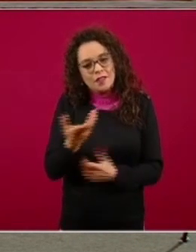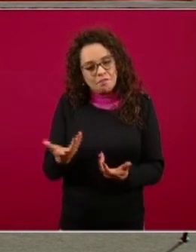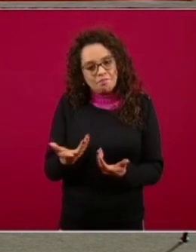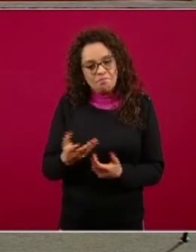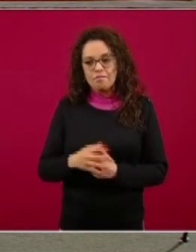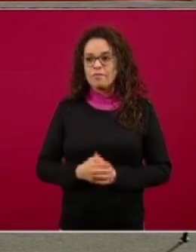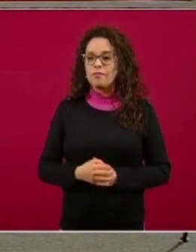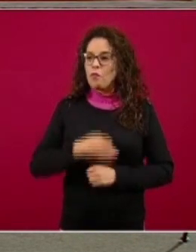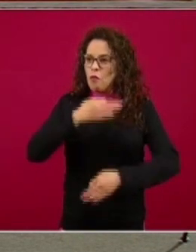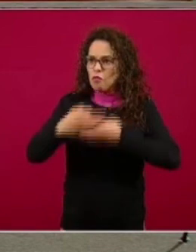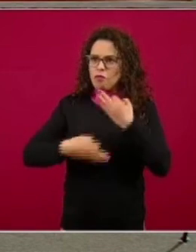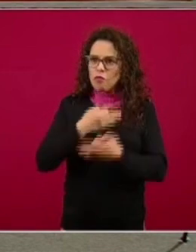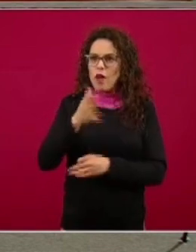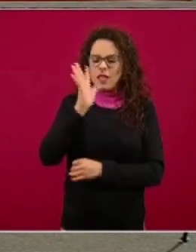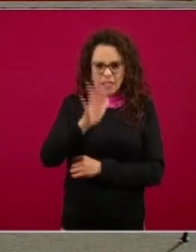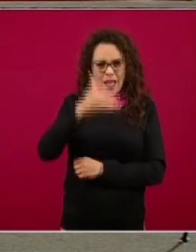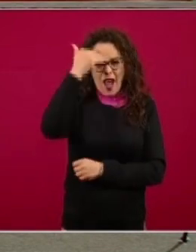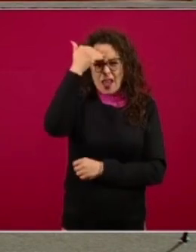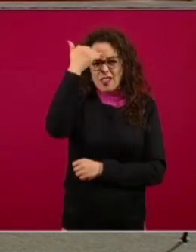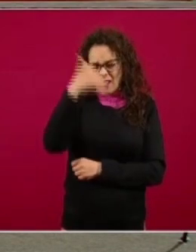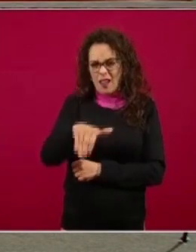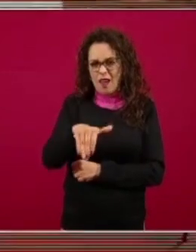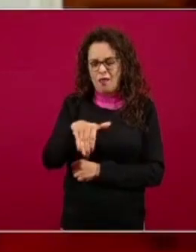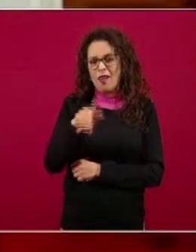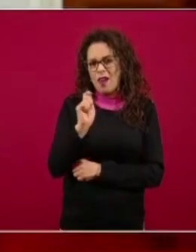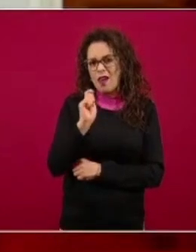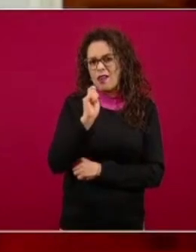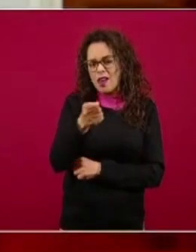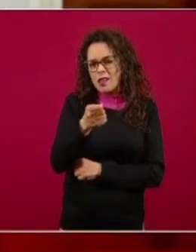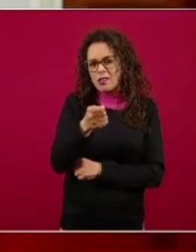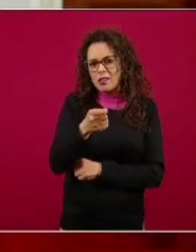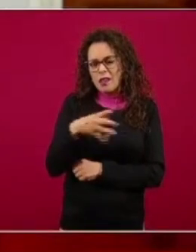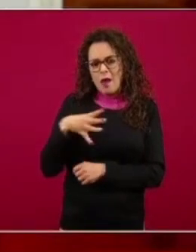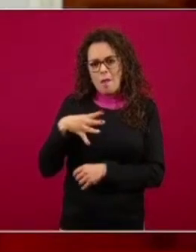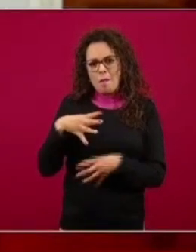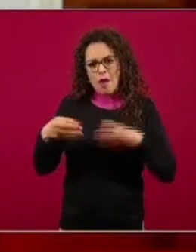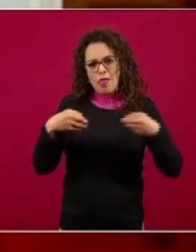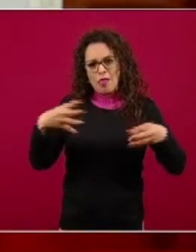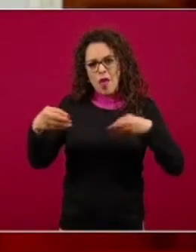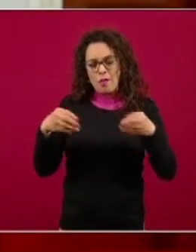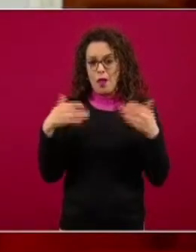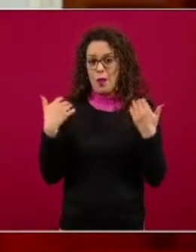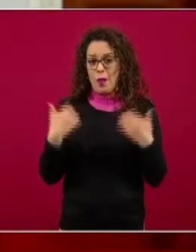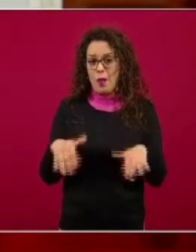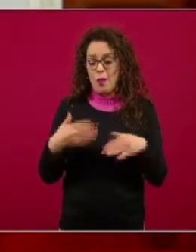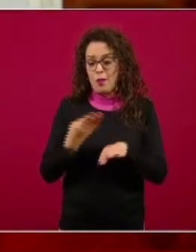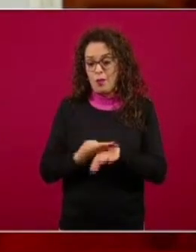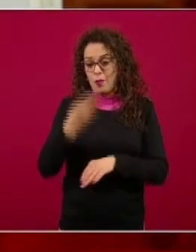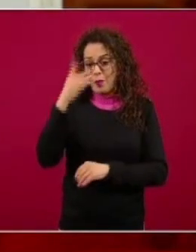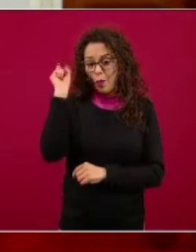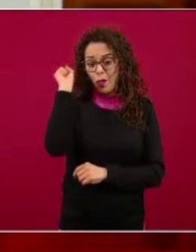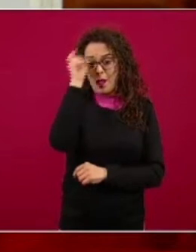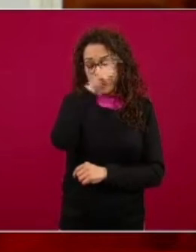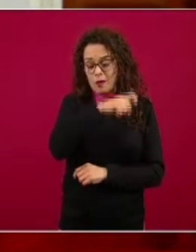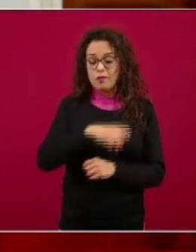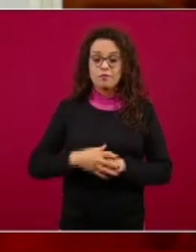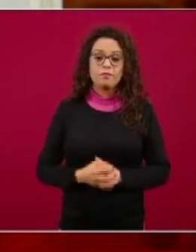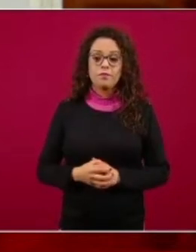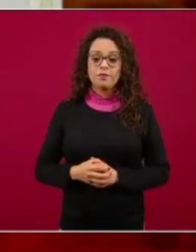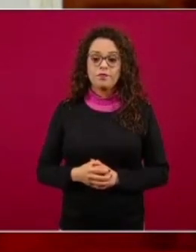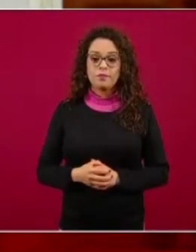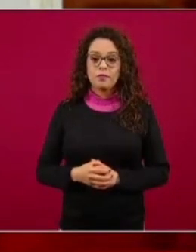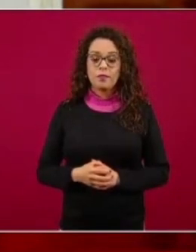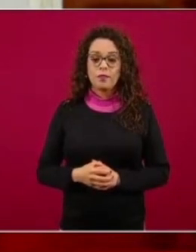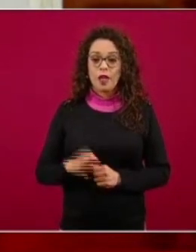todos sabido que la pandemia significa un gran reto. Si uno se fija para atrás,